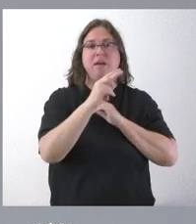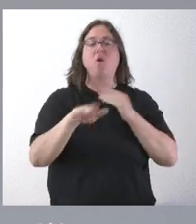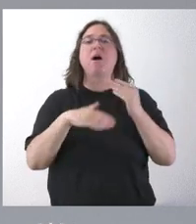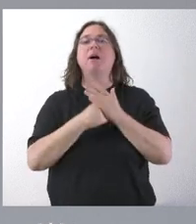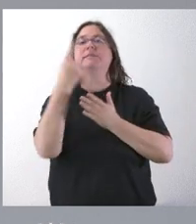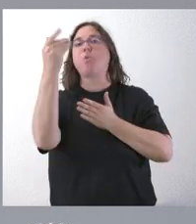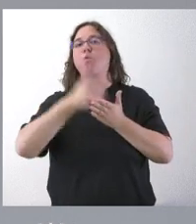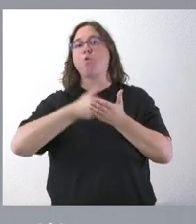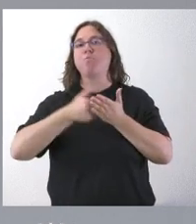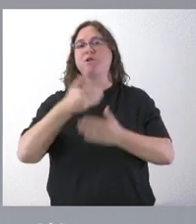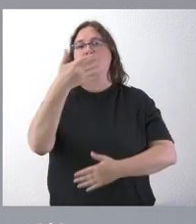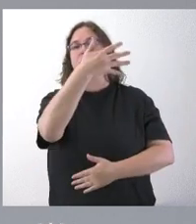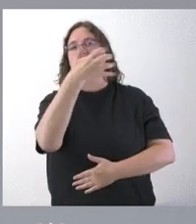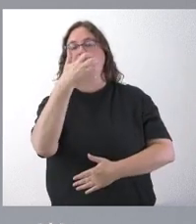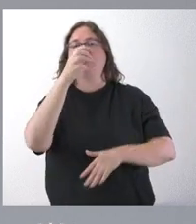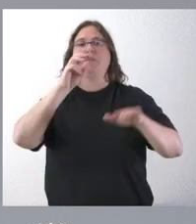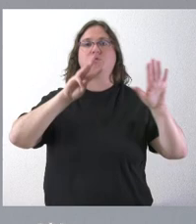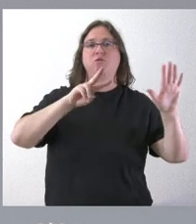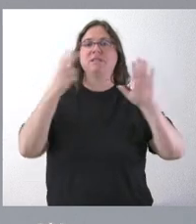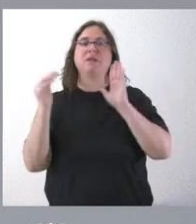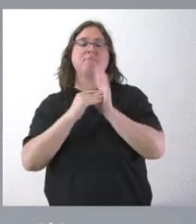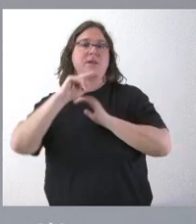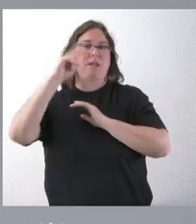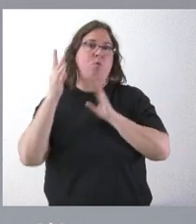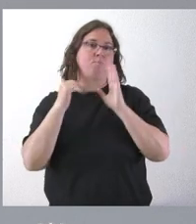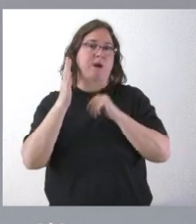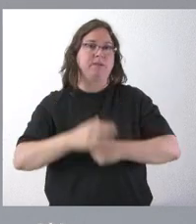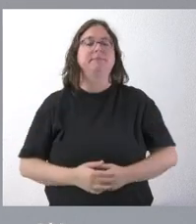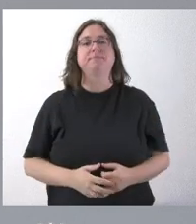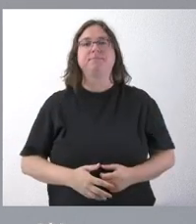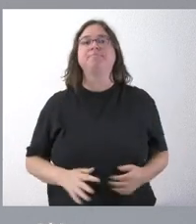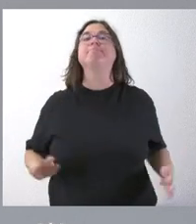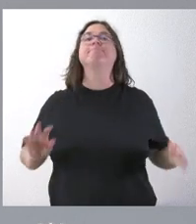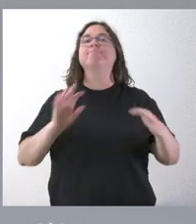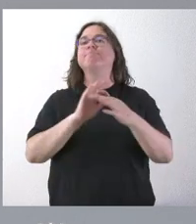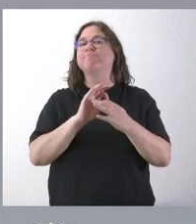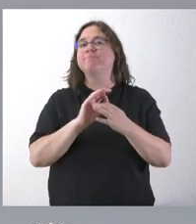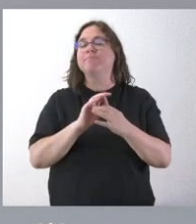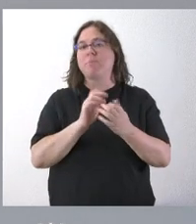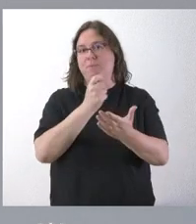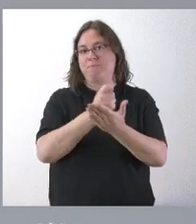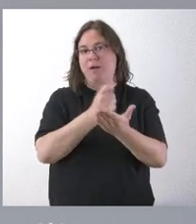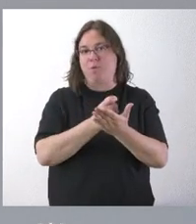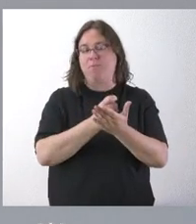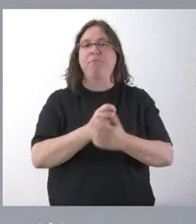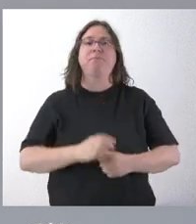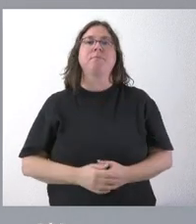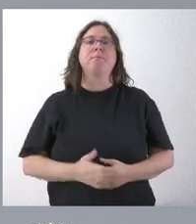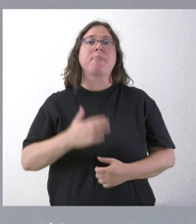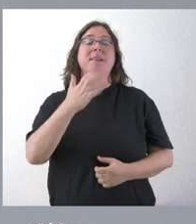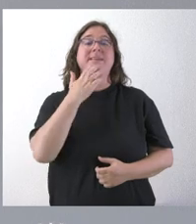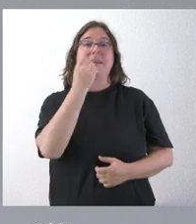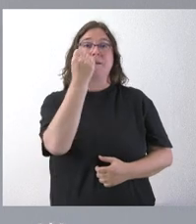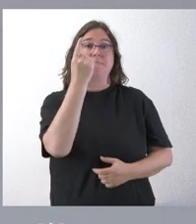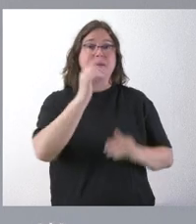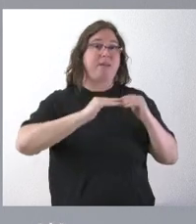.587.000 euros la que más. Respecto al pago, a diferencia de los de menos de 1.000,